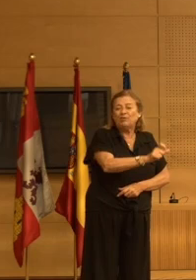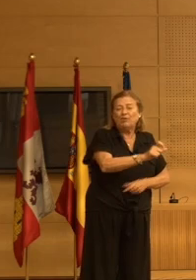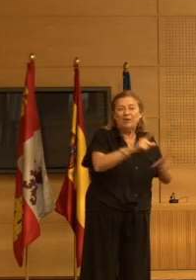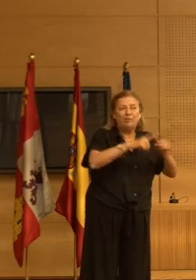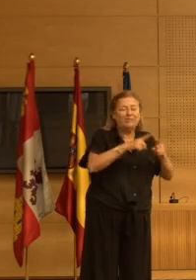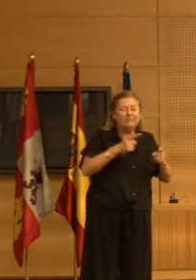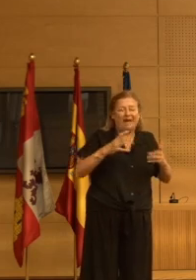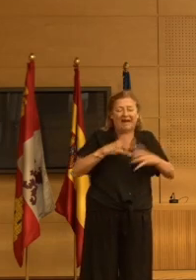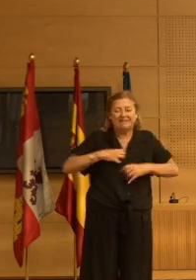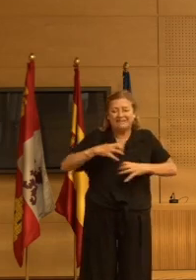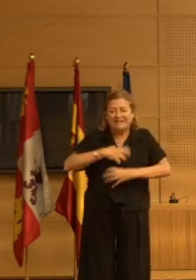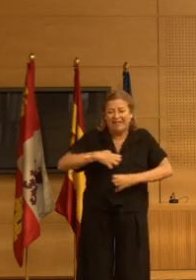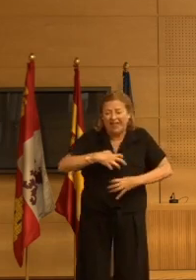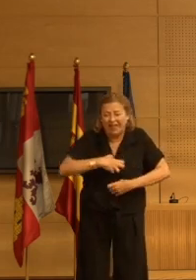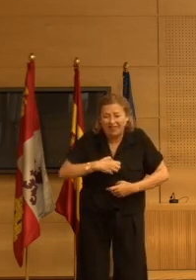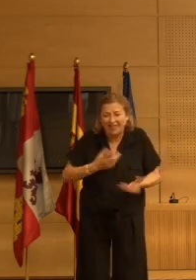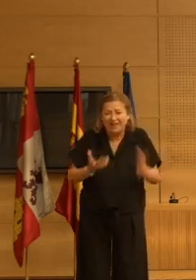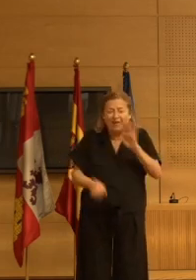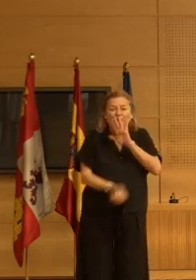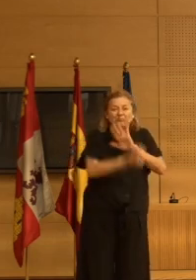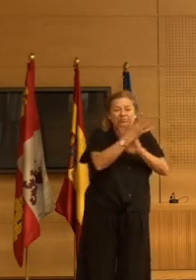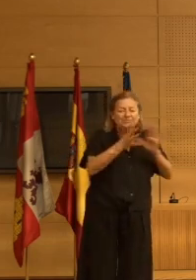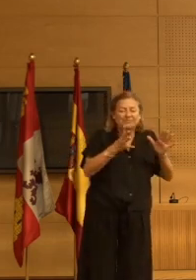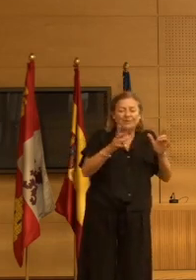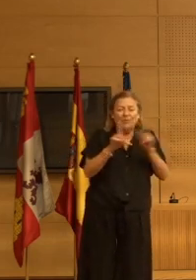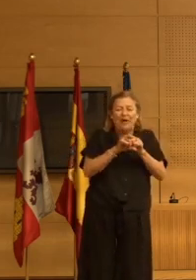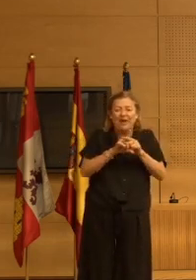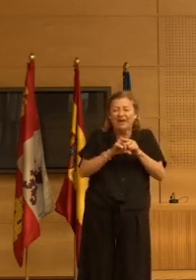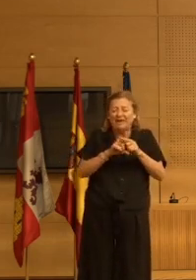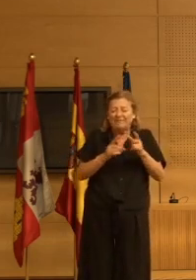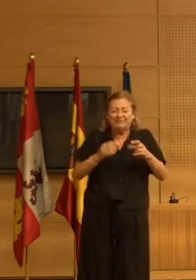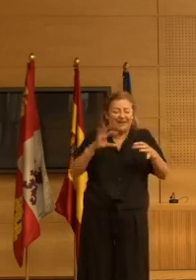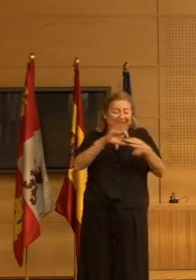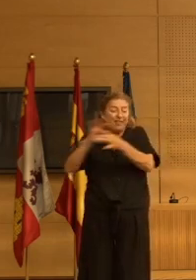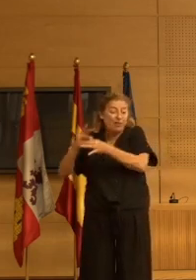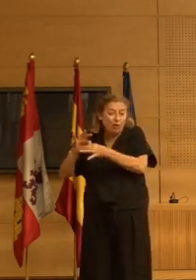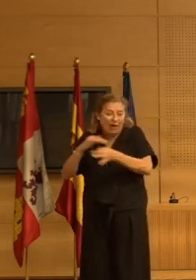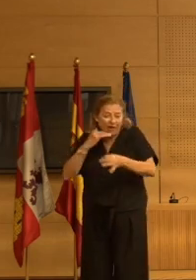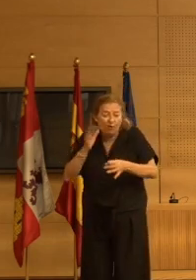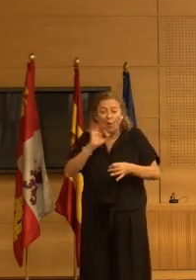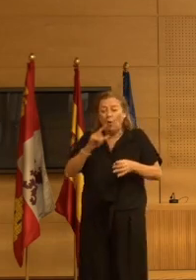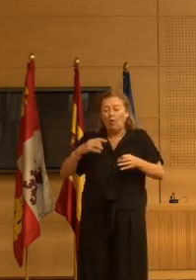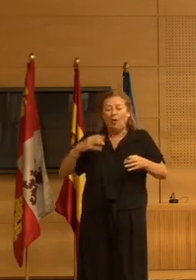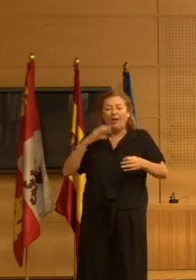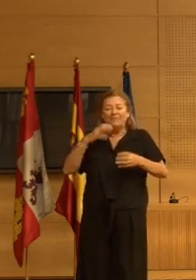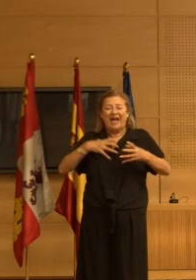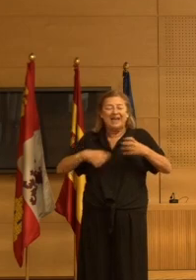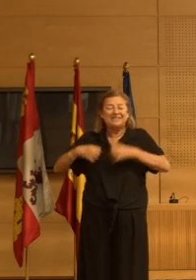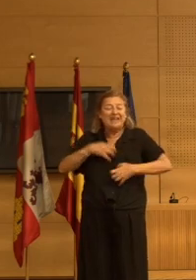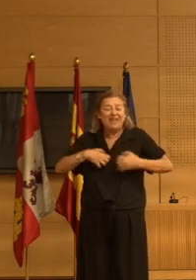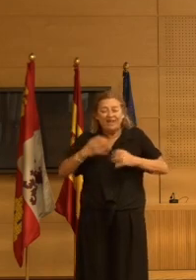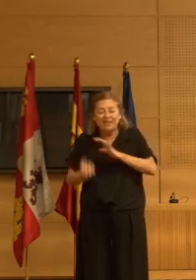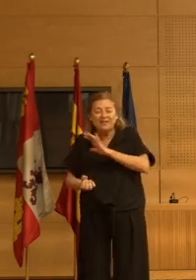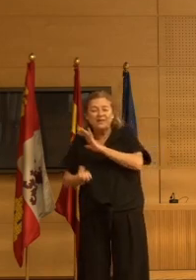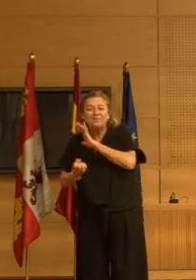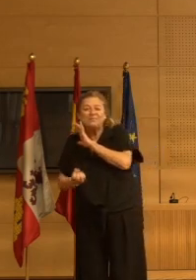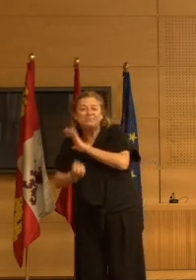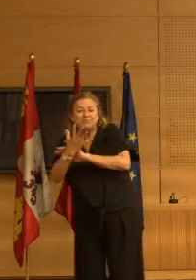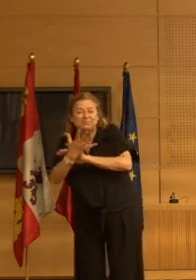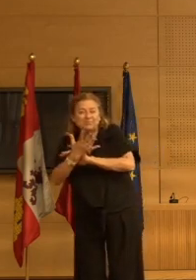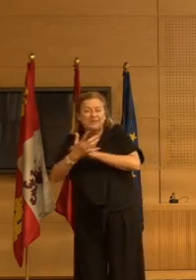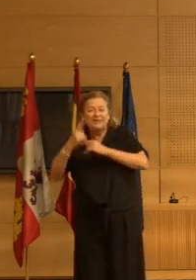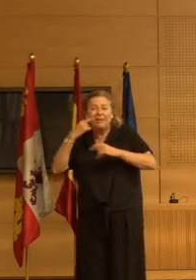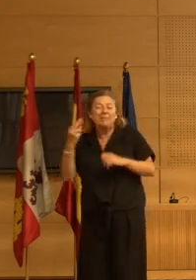ansiedad de origen relacional que para tratar una ansiedad de origen miedo o sea